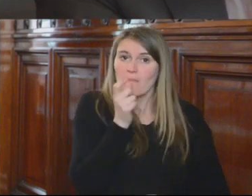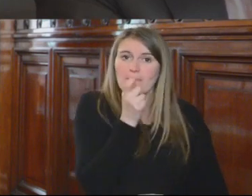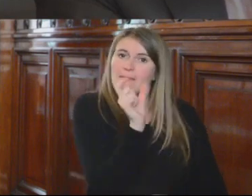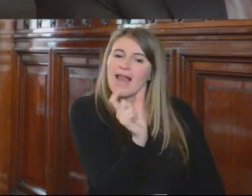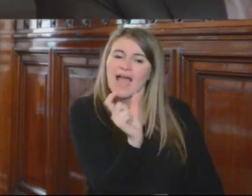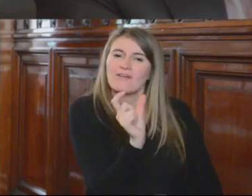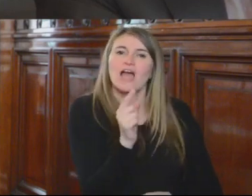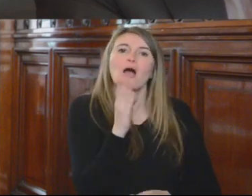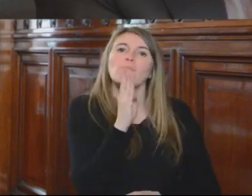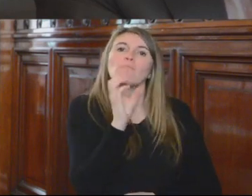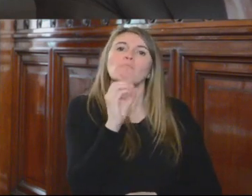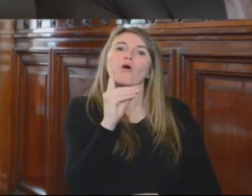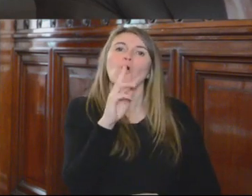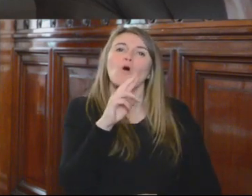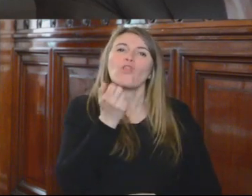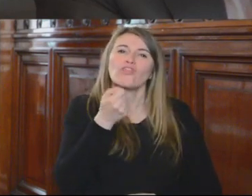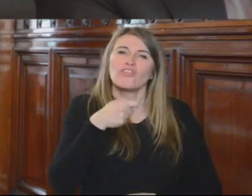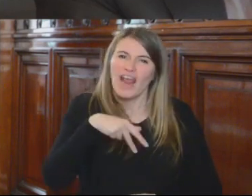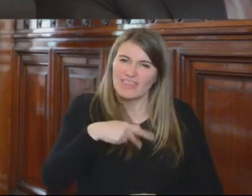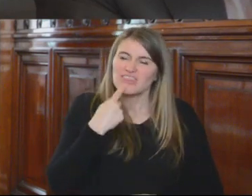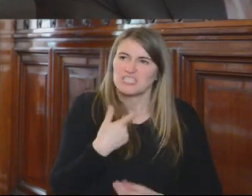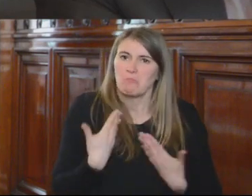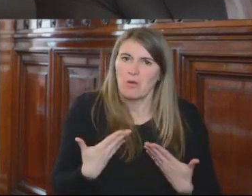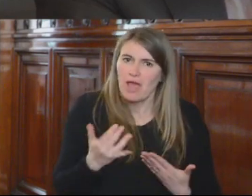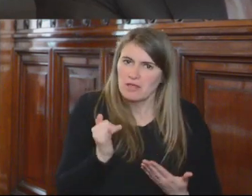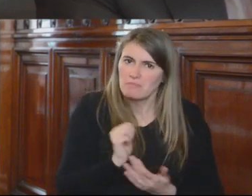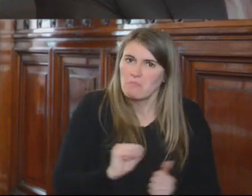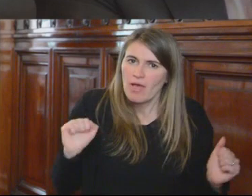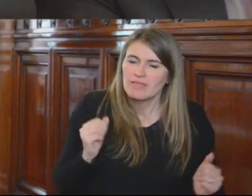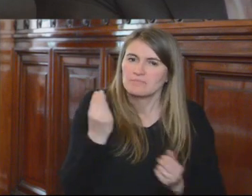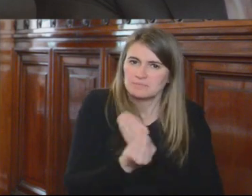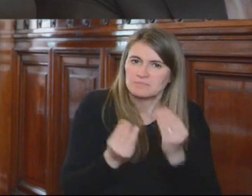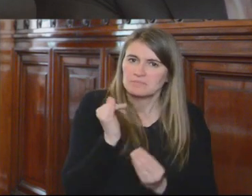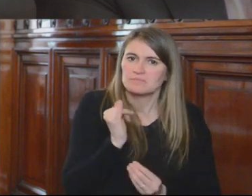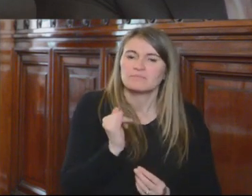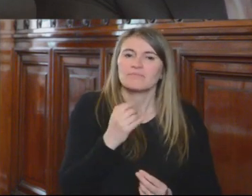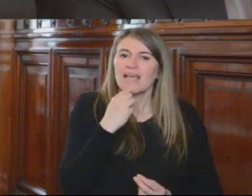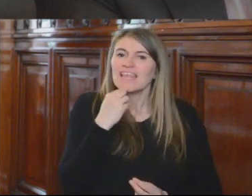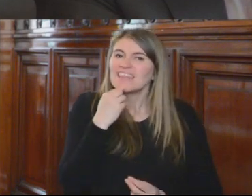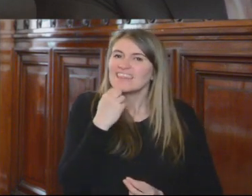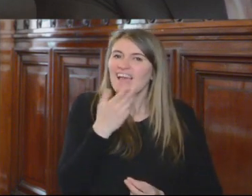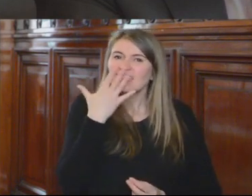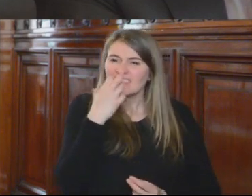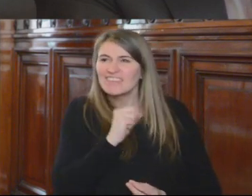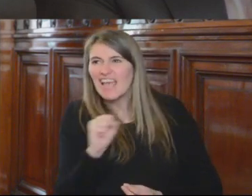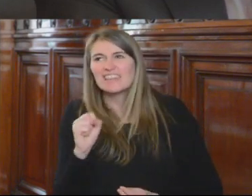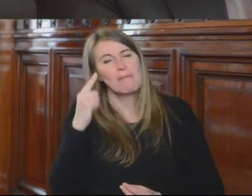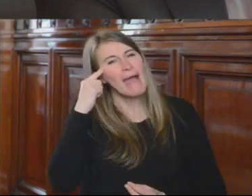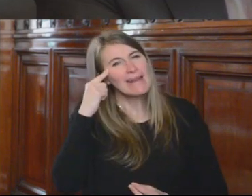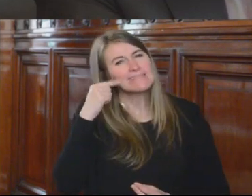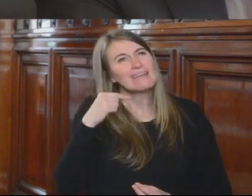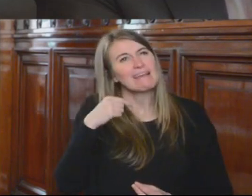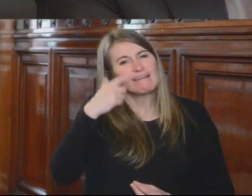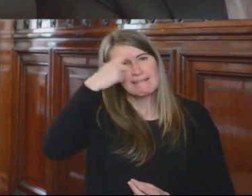podrán, pues se ha conocido ya que el Consejo, por lo menos sus agentes, entendieron como una facultad que les